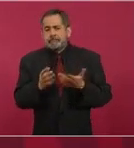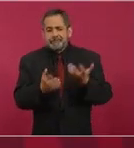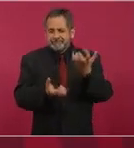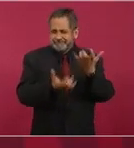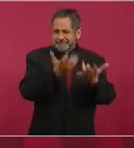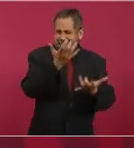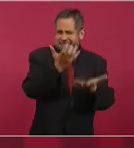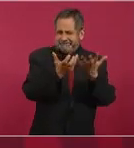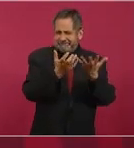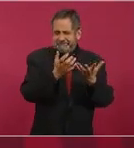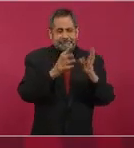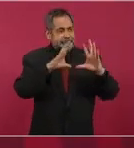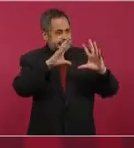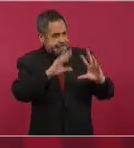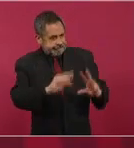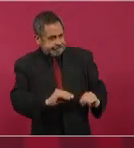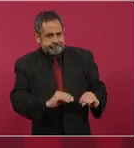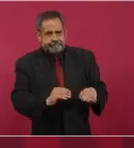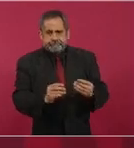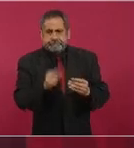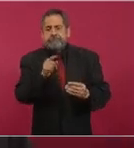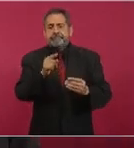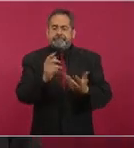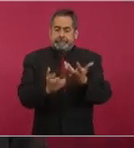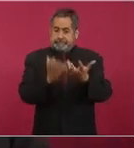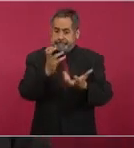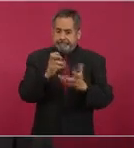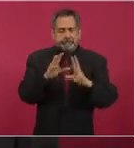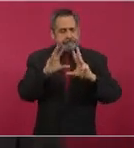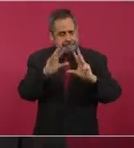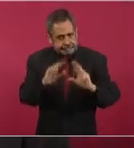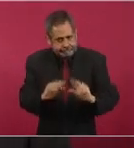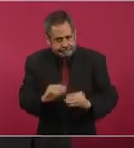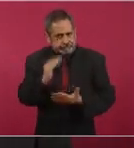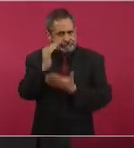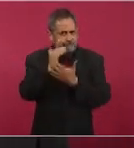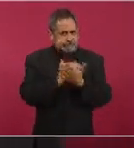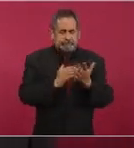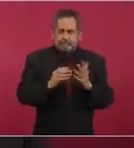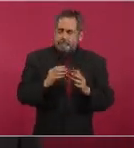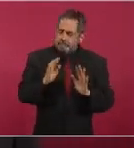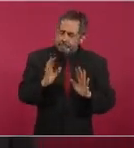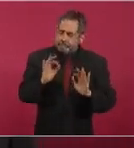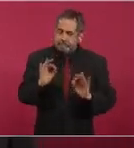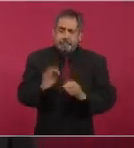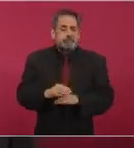incendios. Afortunadamente, no hay